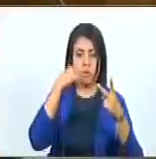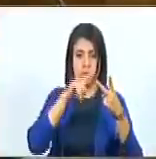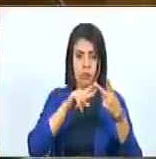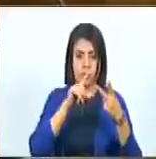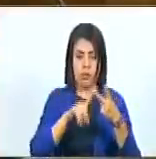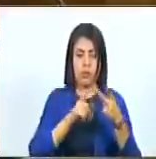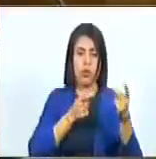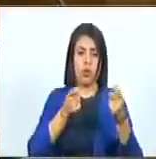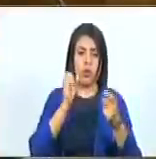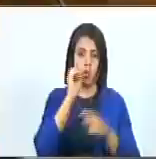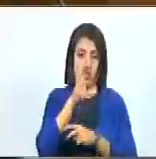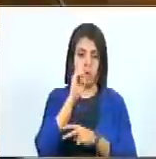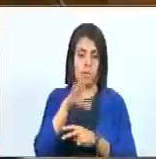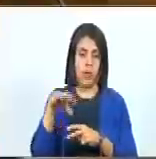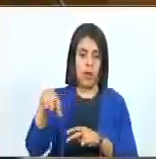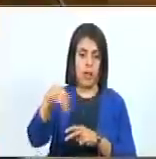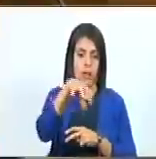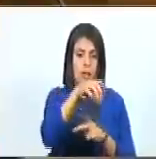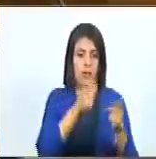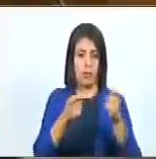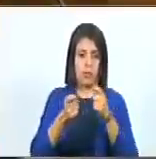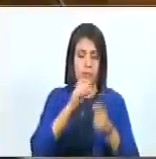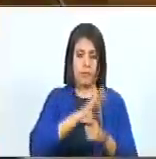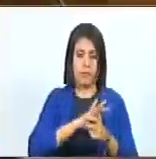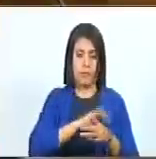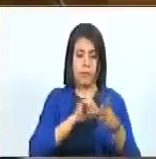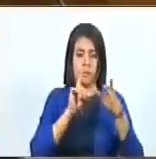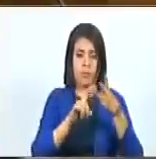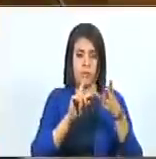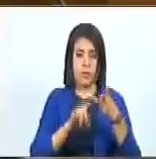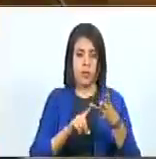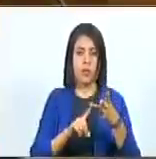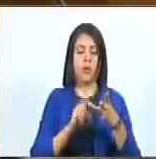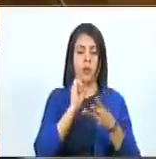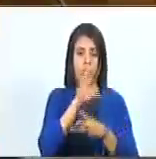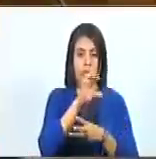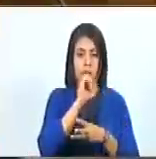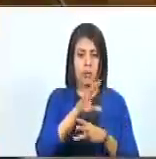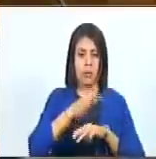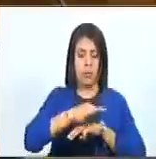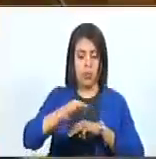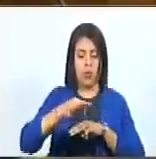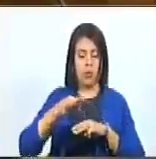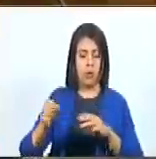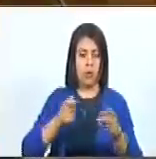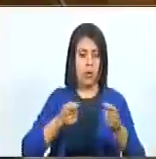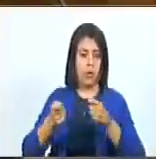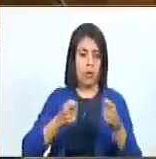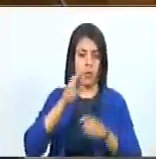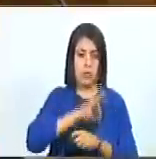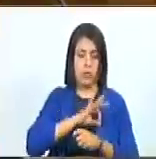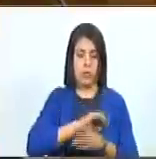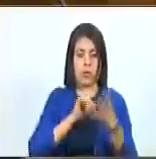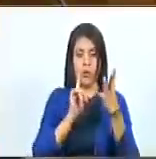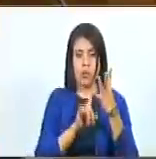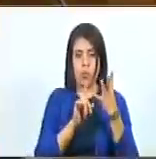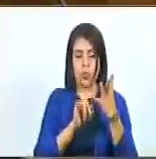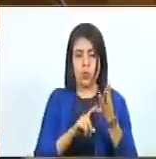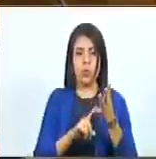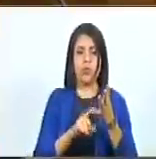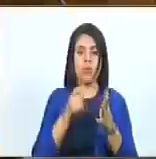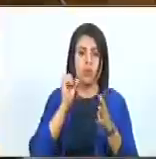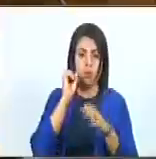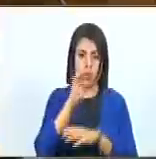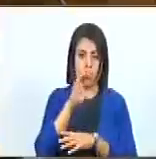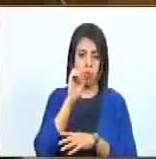2. Consejo Estadal de Contraloría Social. 3. Consejo Municipal de Contraloría Social. 4.